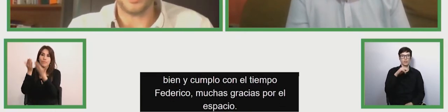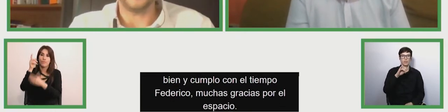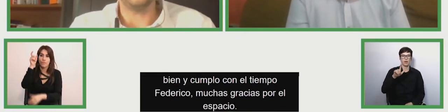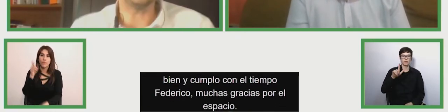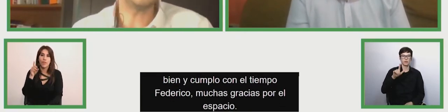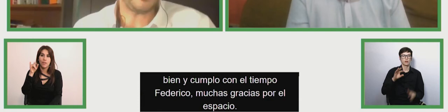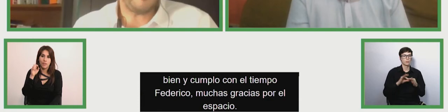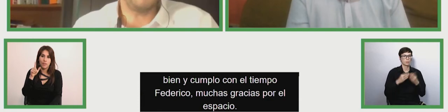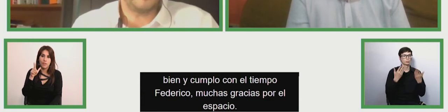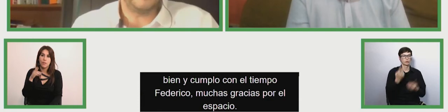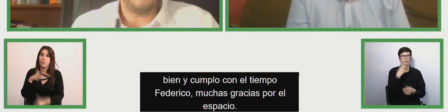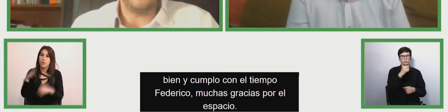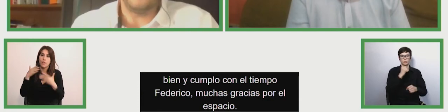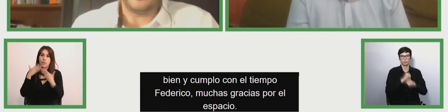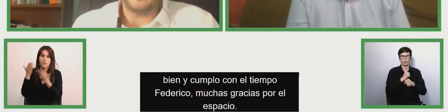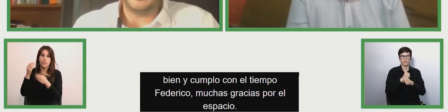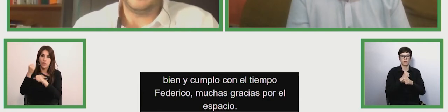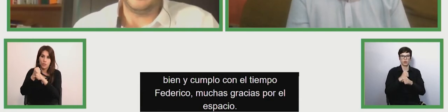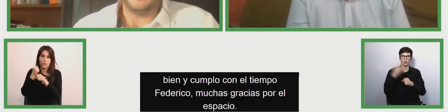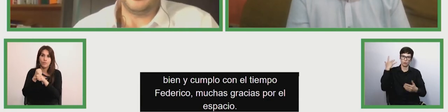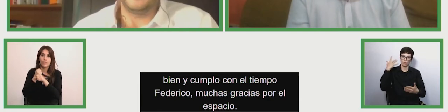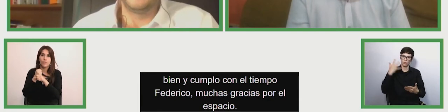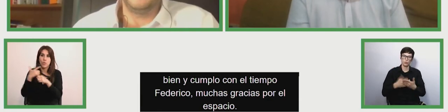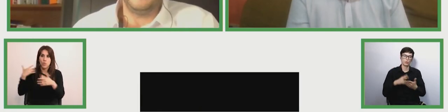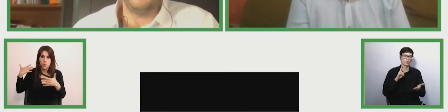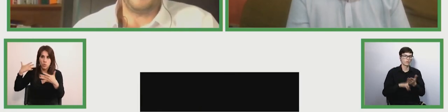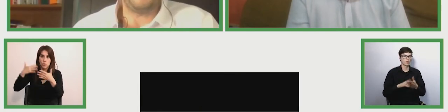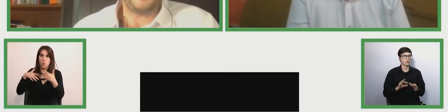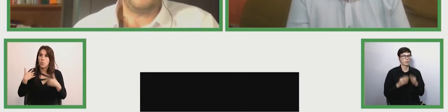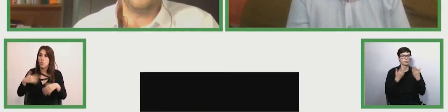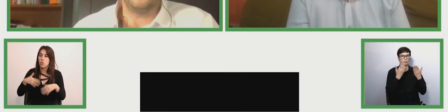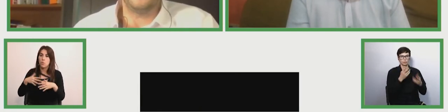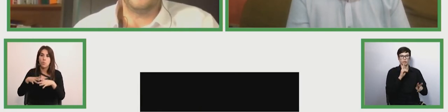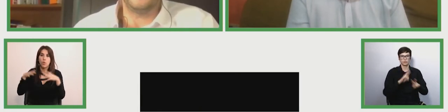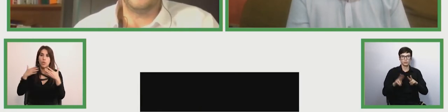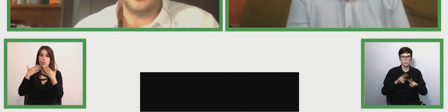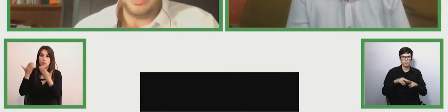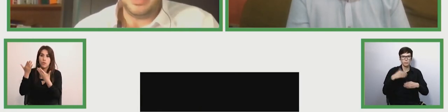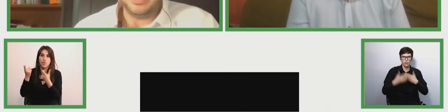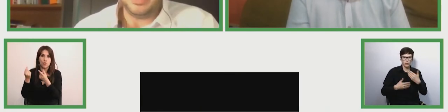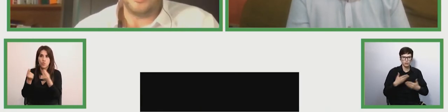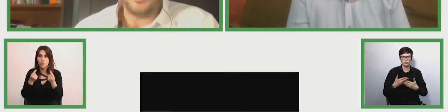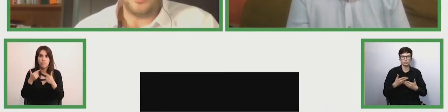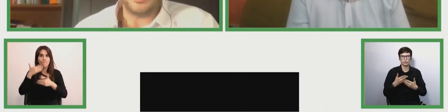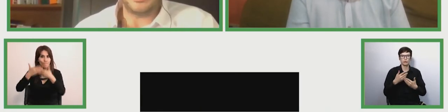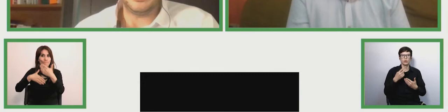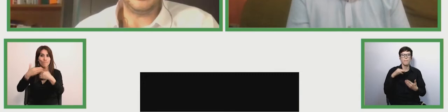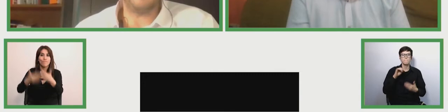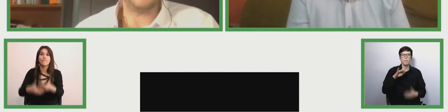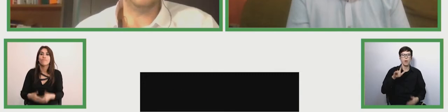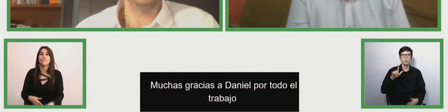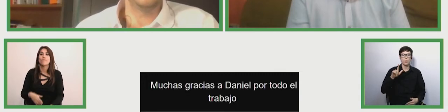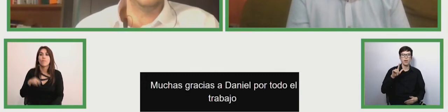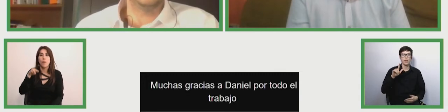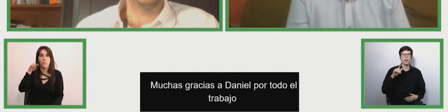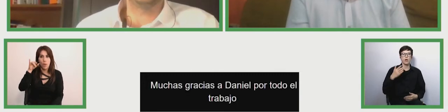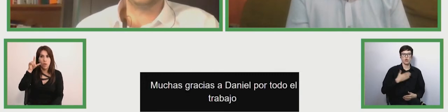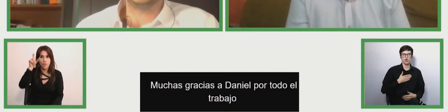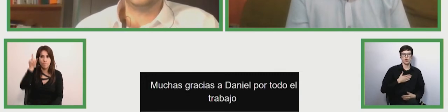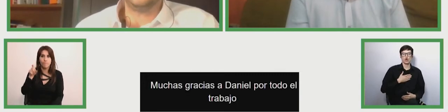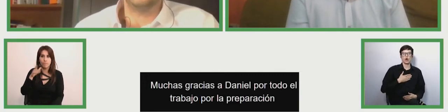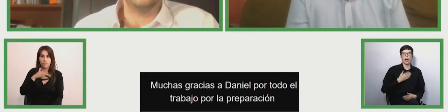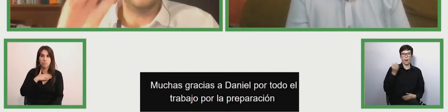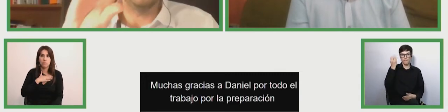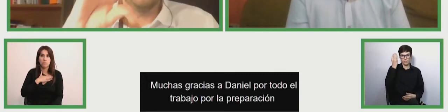por todo el trabajo que has llevado en realidad en la preparación de los manuales de Así Aprendo creo que tu